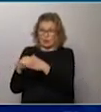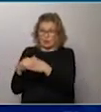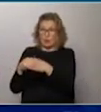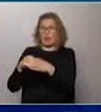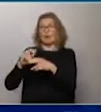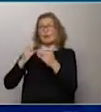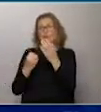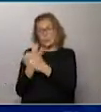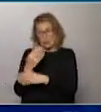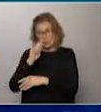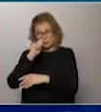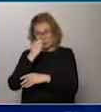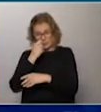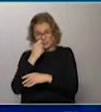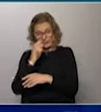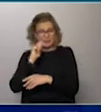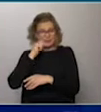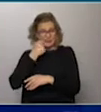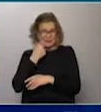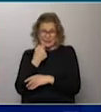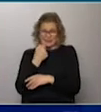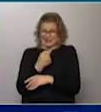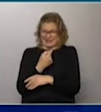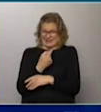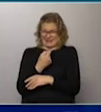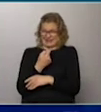sometidos a un nuevo hisopado. Con lo lindo que es, dicen. Bueno,